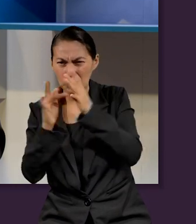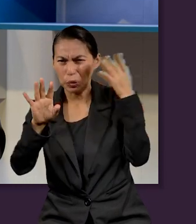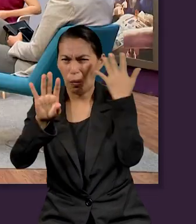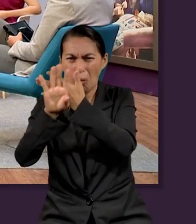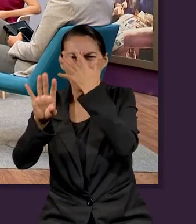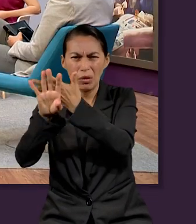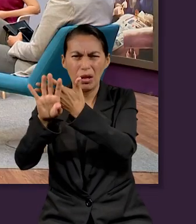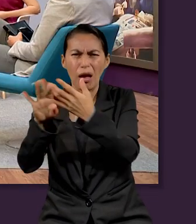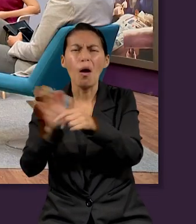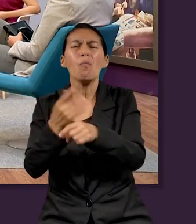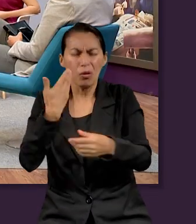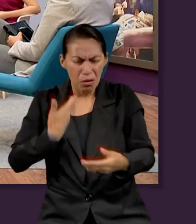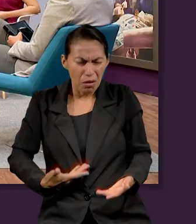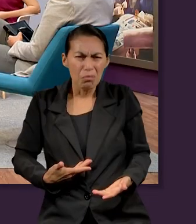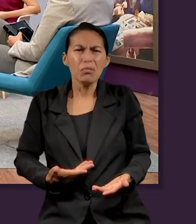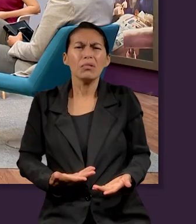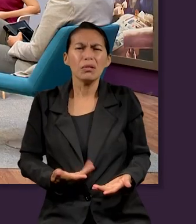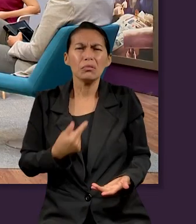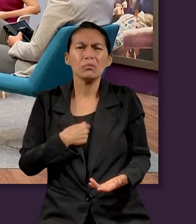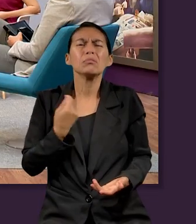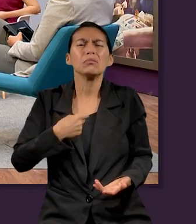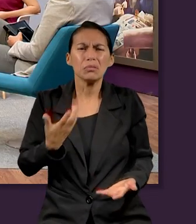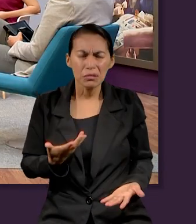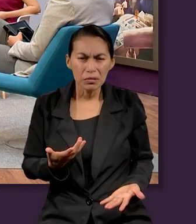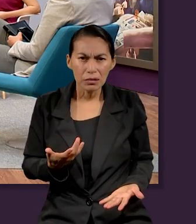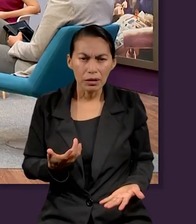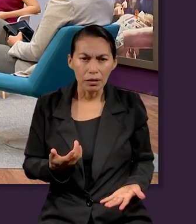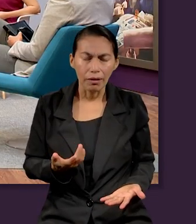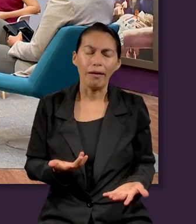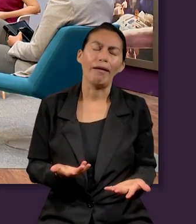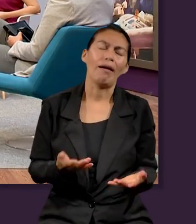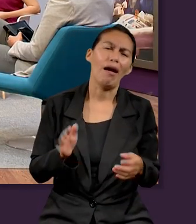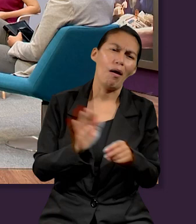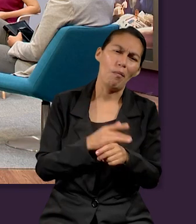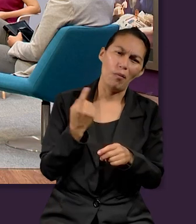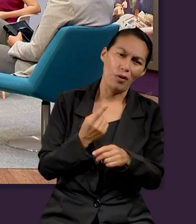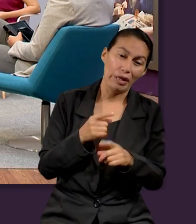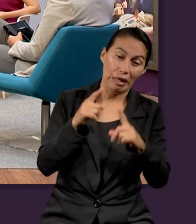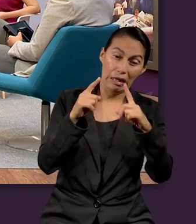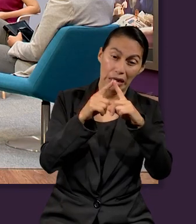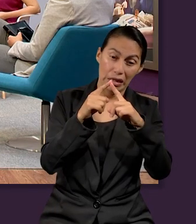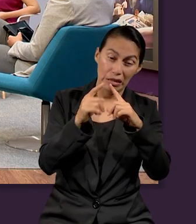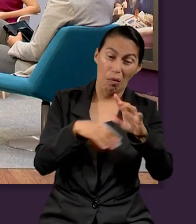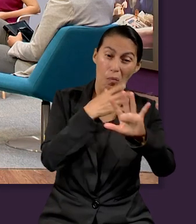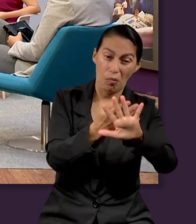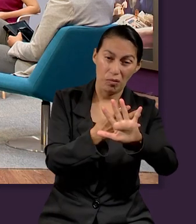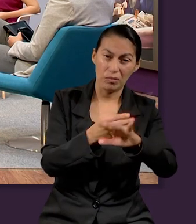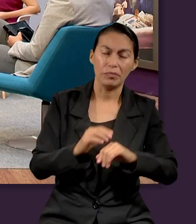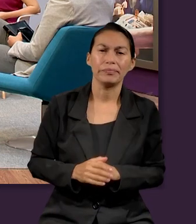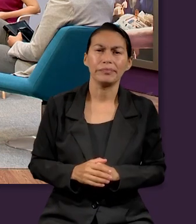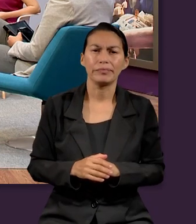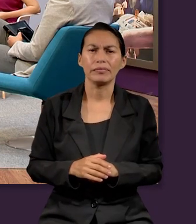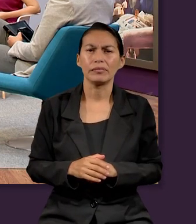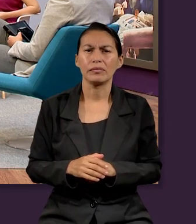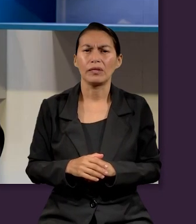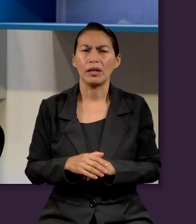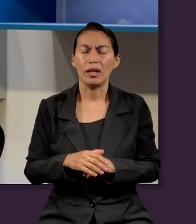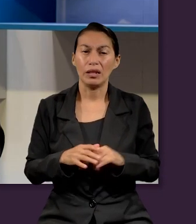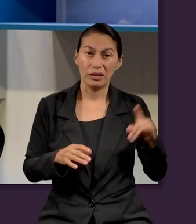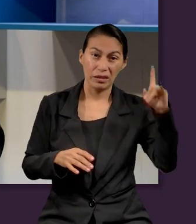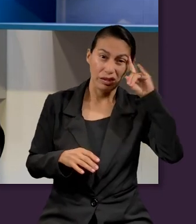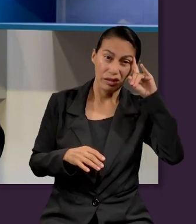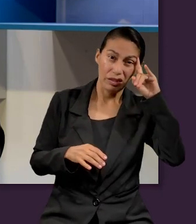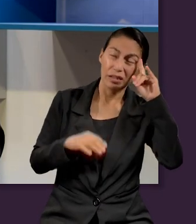ahora? Porque atacó a la iglesia y ahora viene contra el remanente. Todo su interés está hacia Cristo.